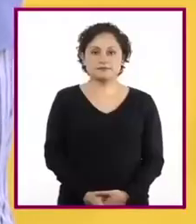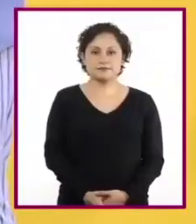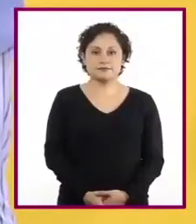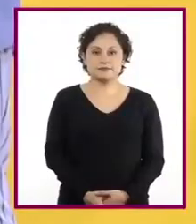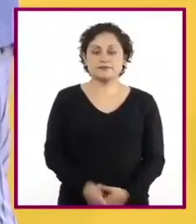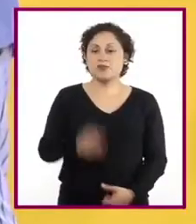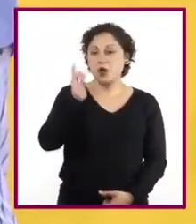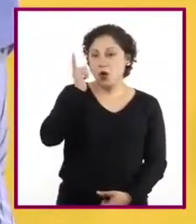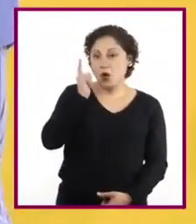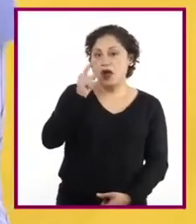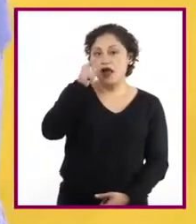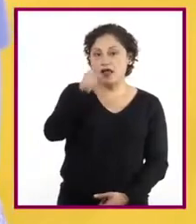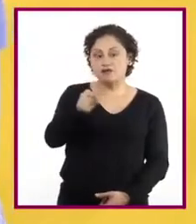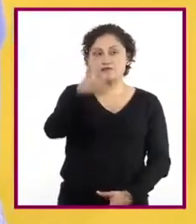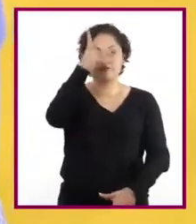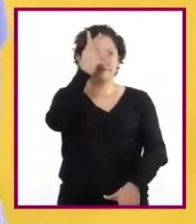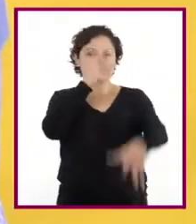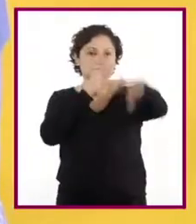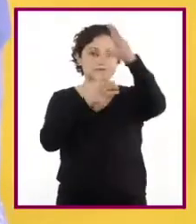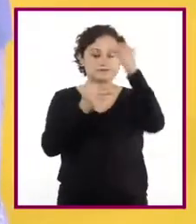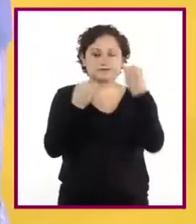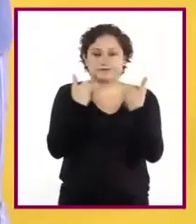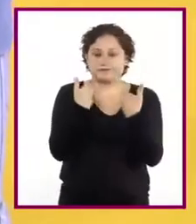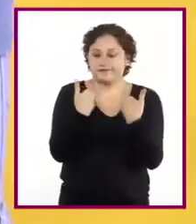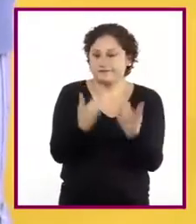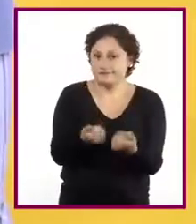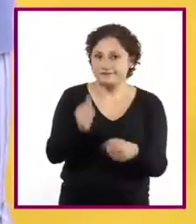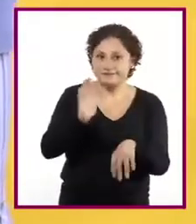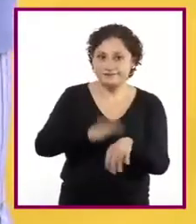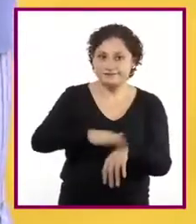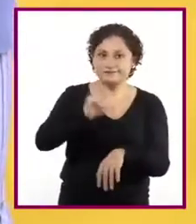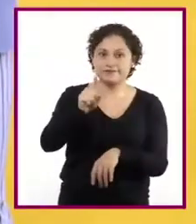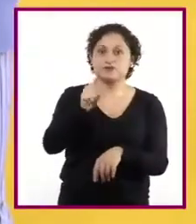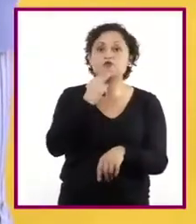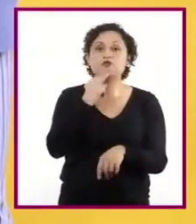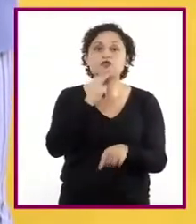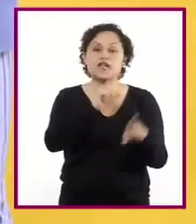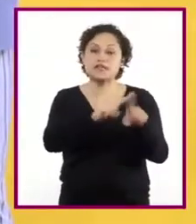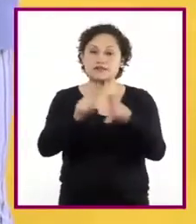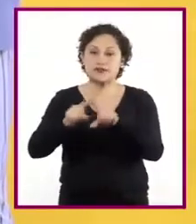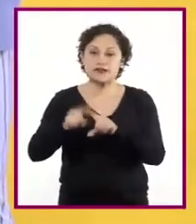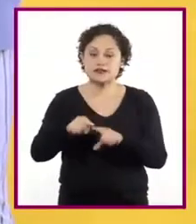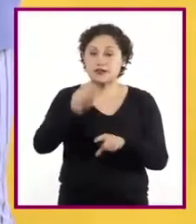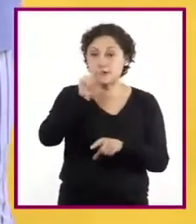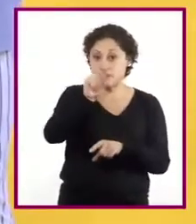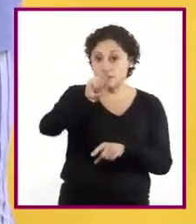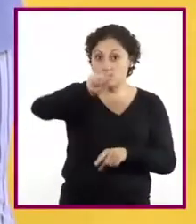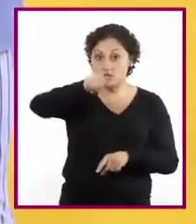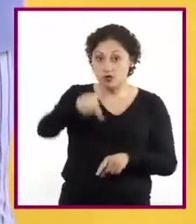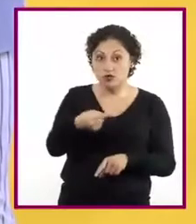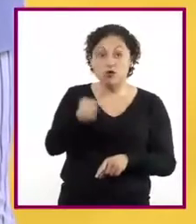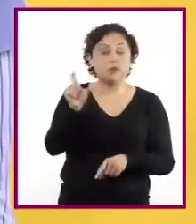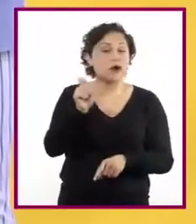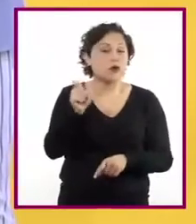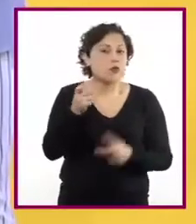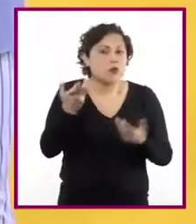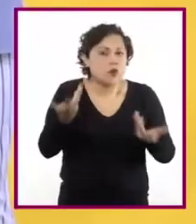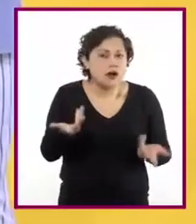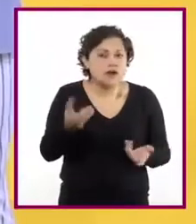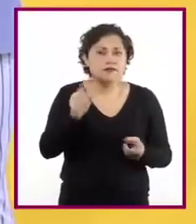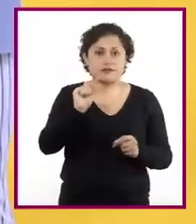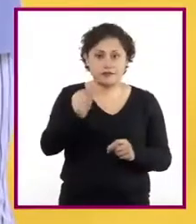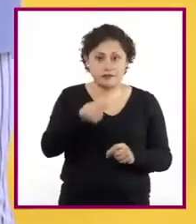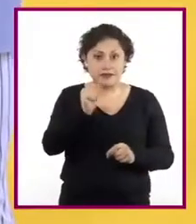Esperamos que les esté quedando más claro cómo usar estos signos. El punto y coma se usa cuando ya hay comas